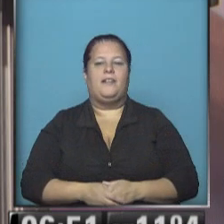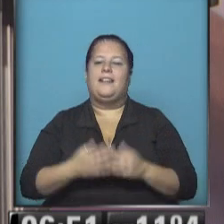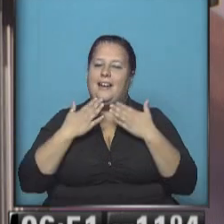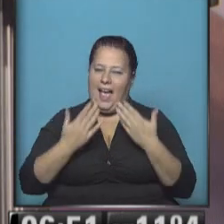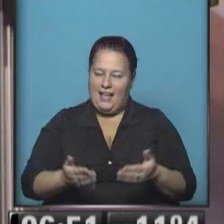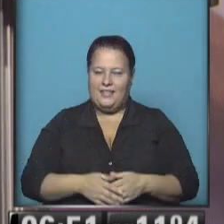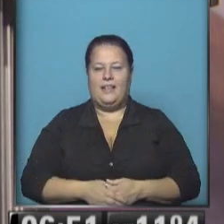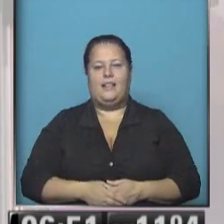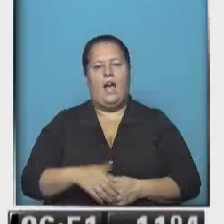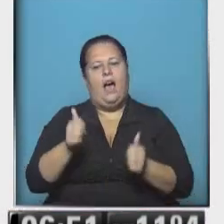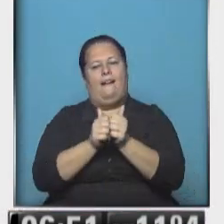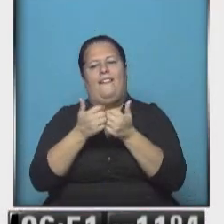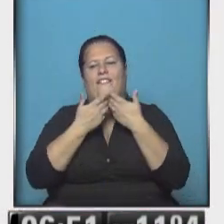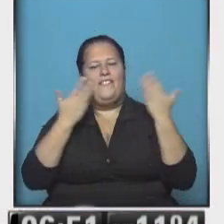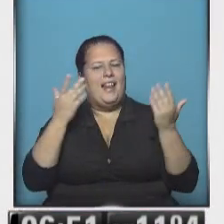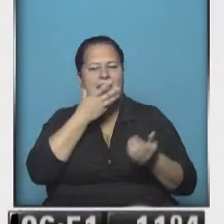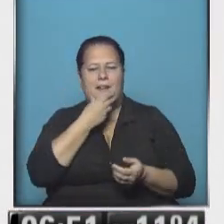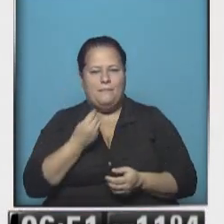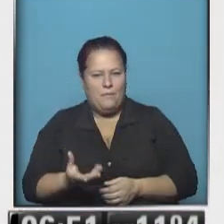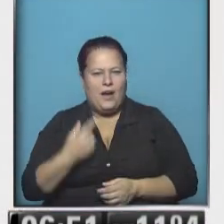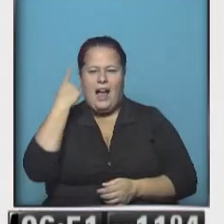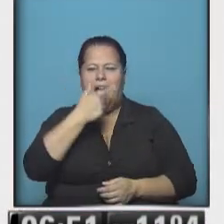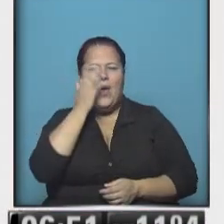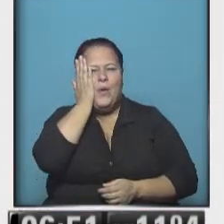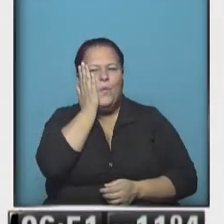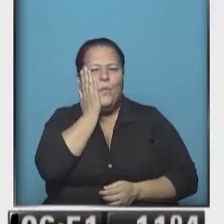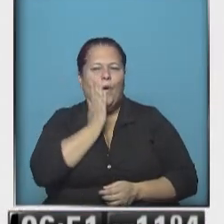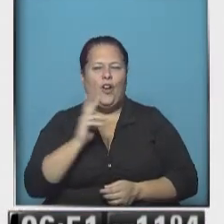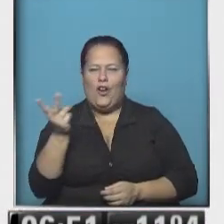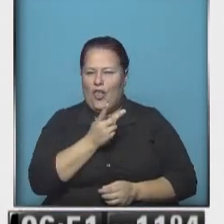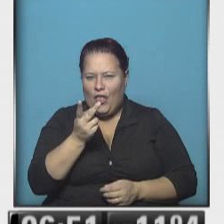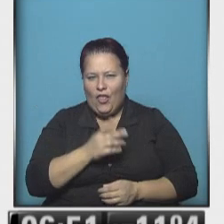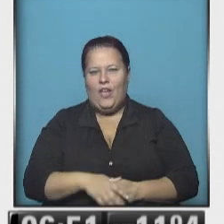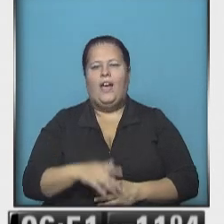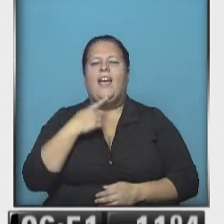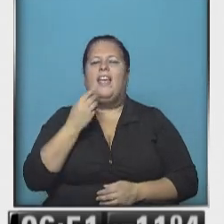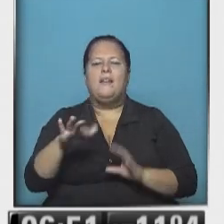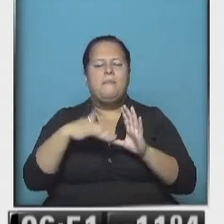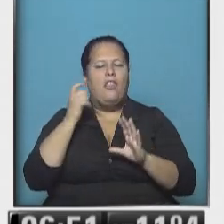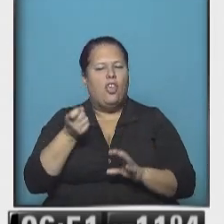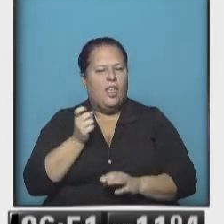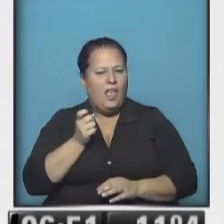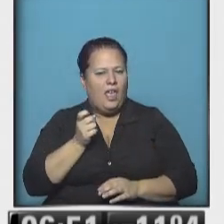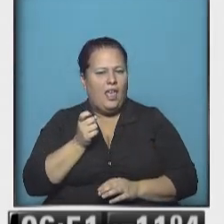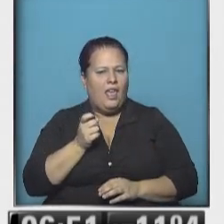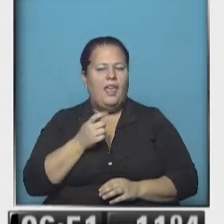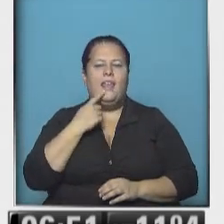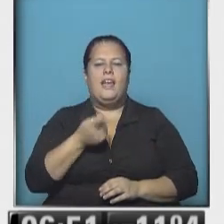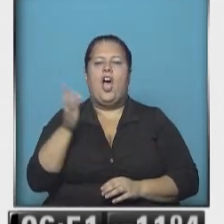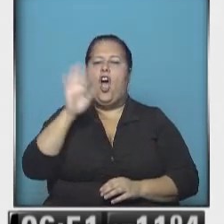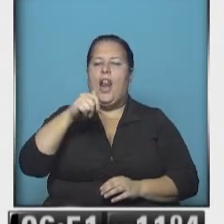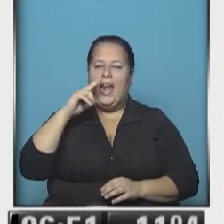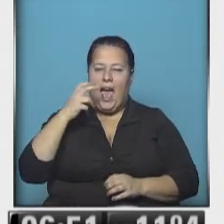Gracias. Ay, qué pareja tan feliz y preciosa. Qué cara de buenos tienen ambos. A ver quién nos la envía. Por lo tanto dice,